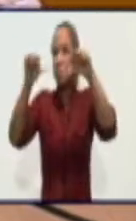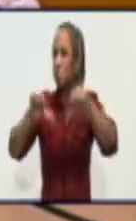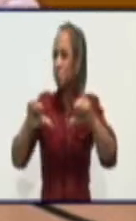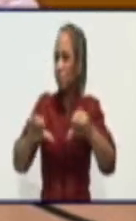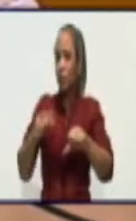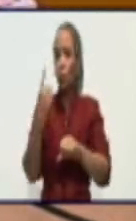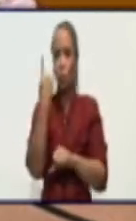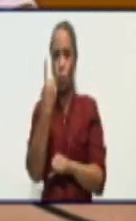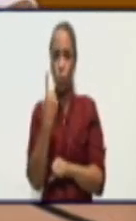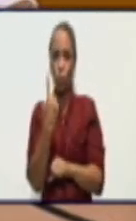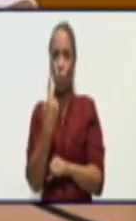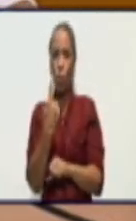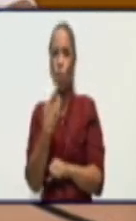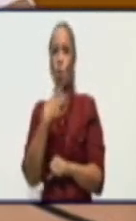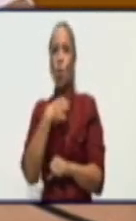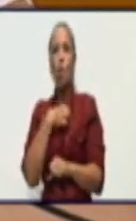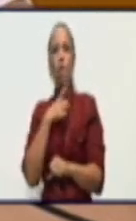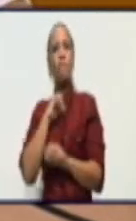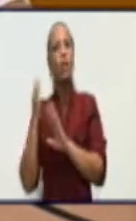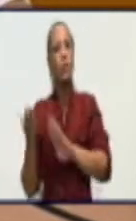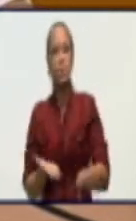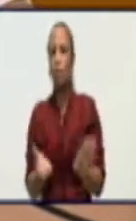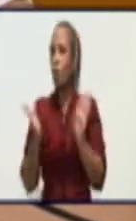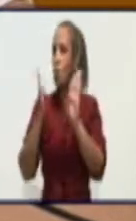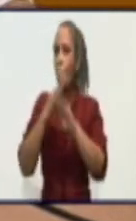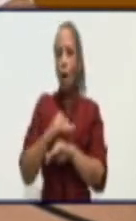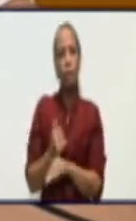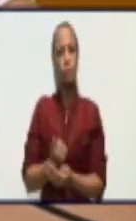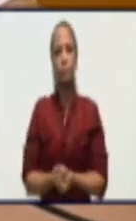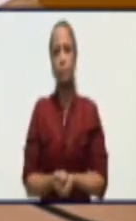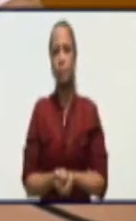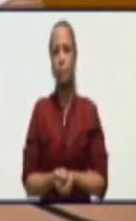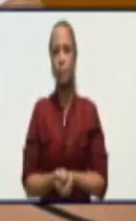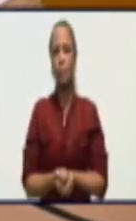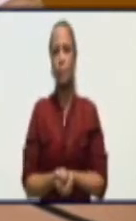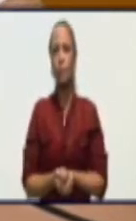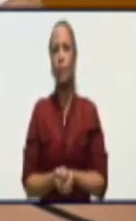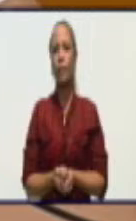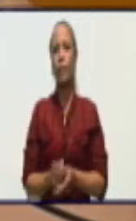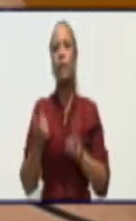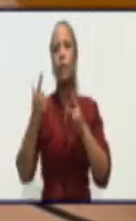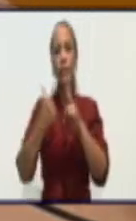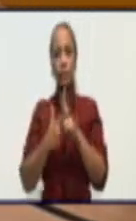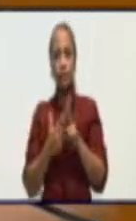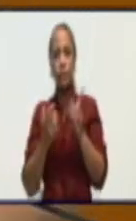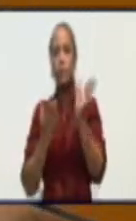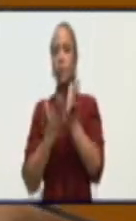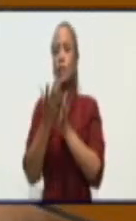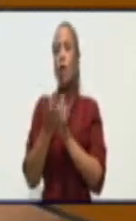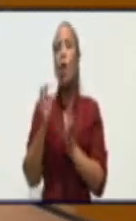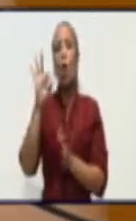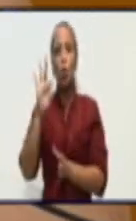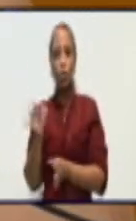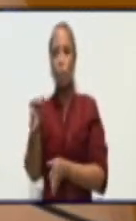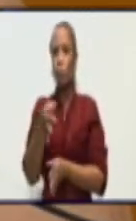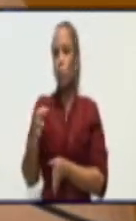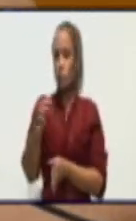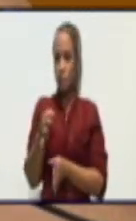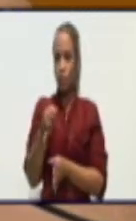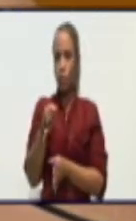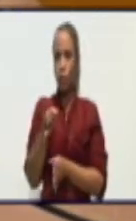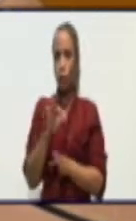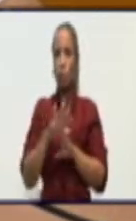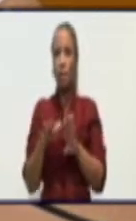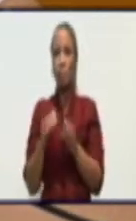fallecidos reportados en el cierre del día de ayer. Y continúan ocho municipios reportados de